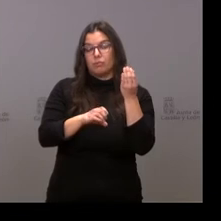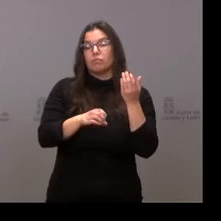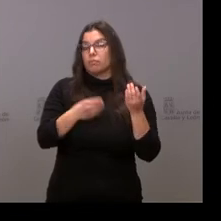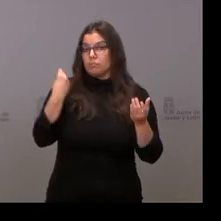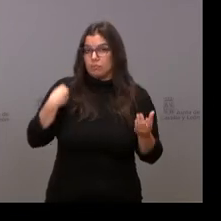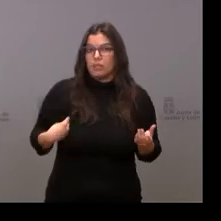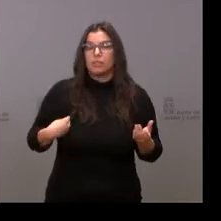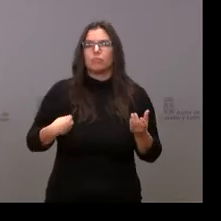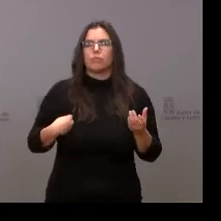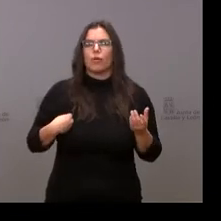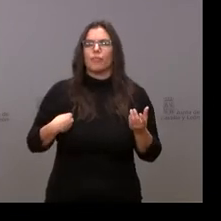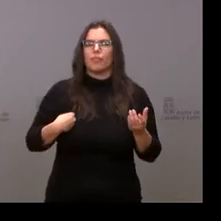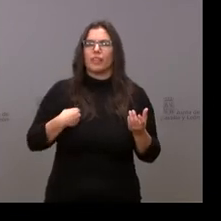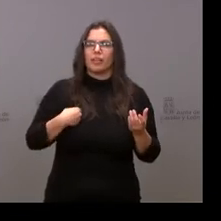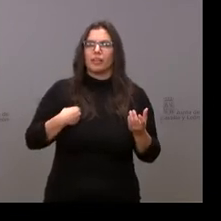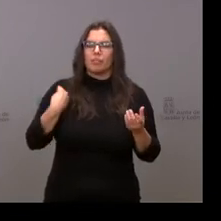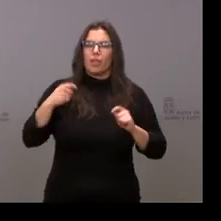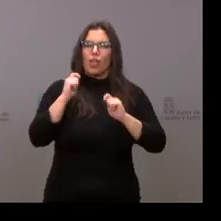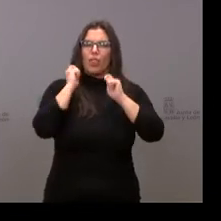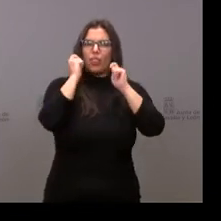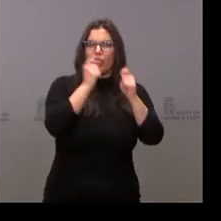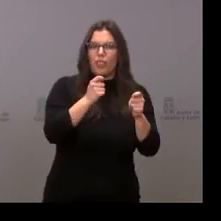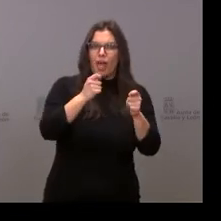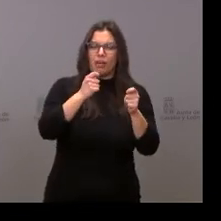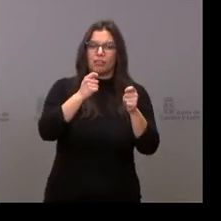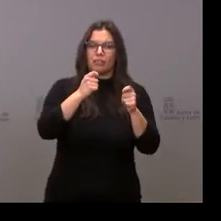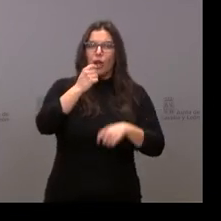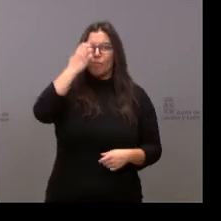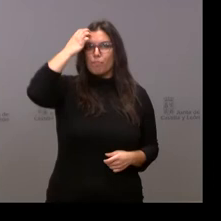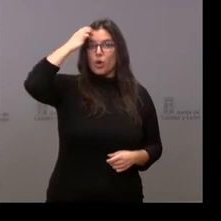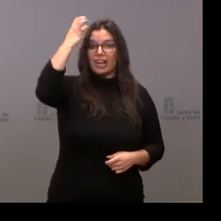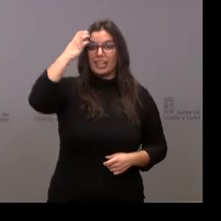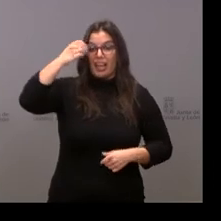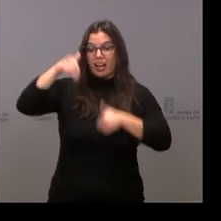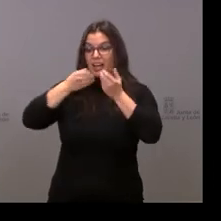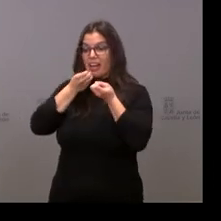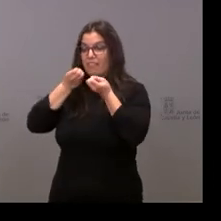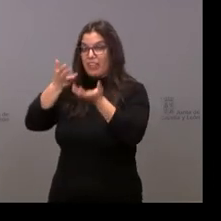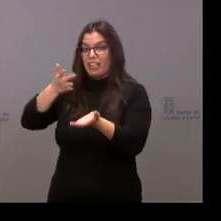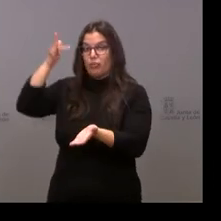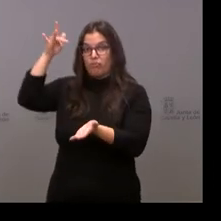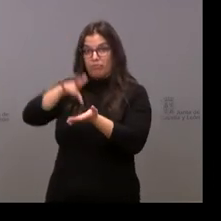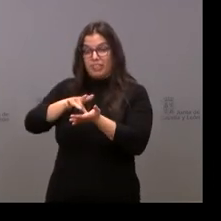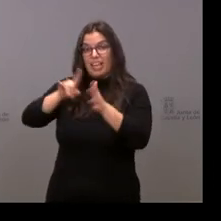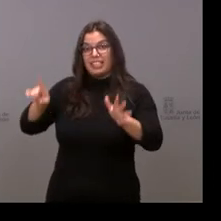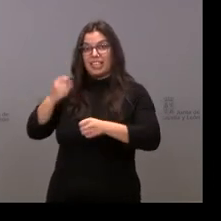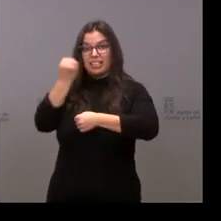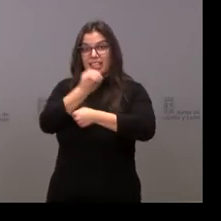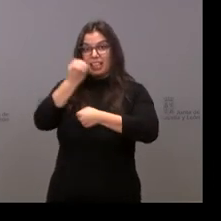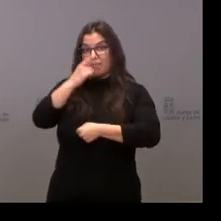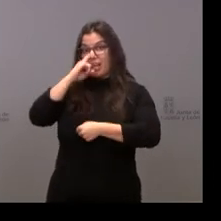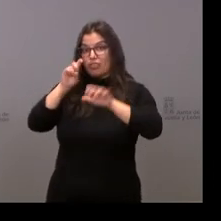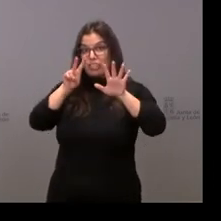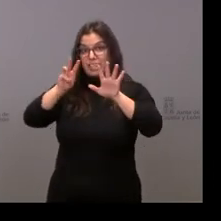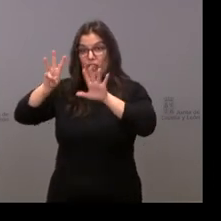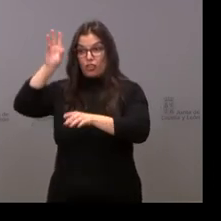y el valor de la monarquía referendado, como digo, en el referéndum constitucional del 6 de diciembre de 1978,